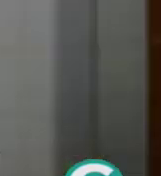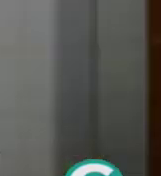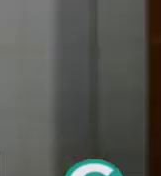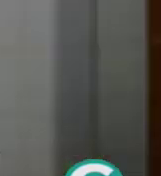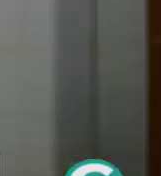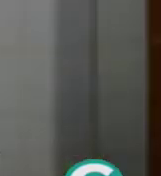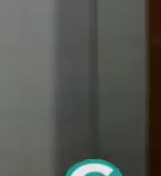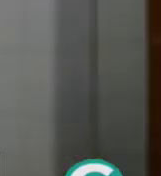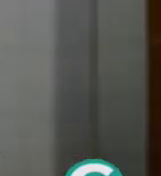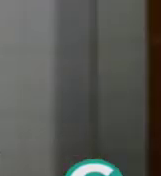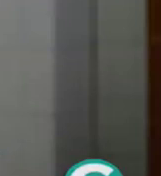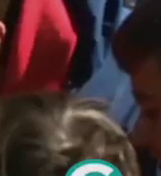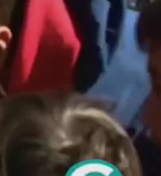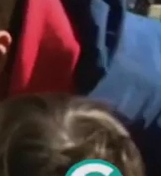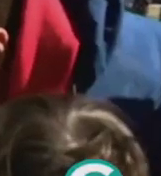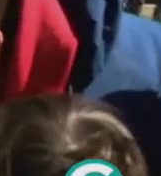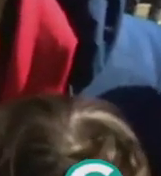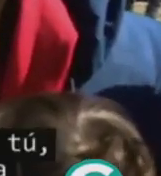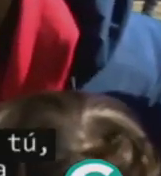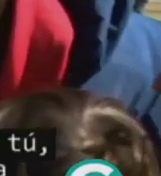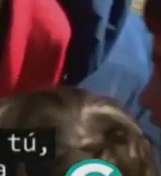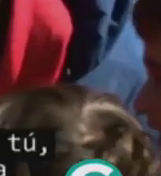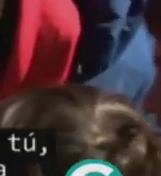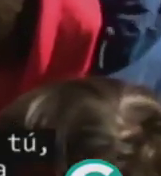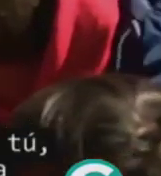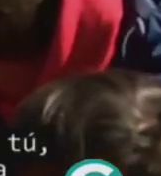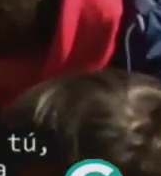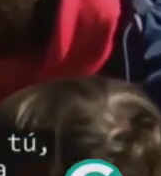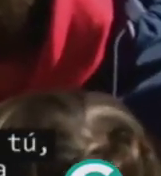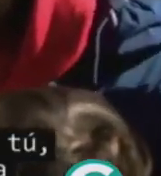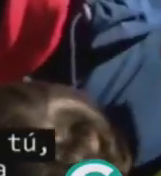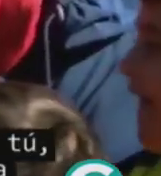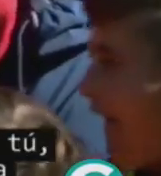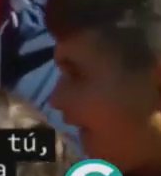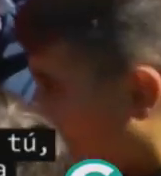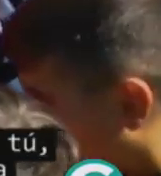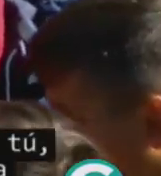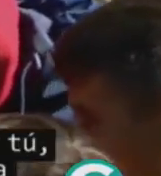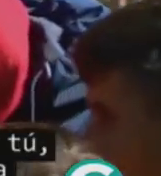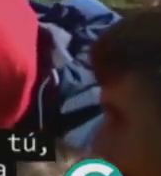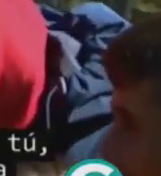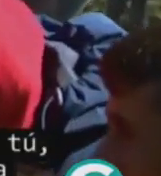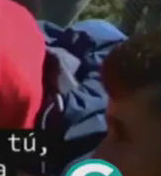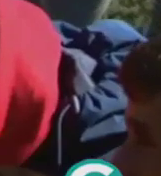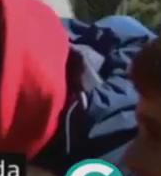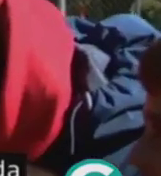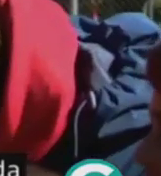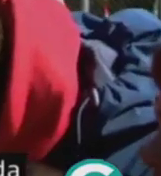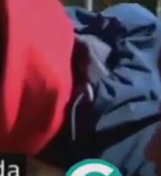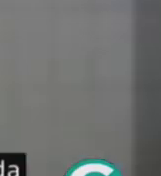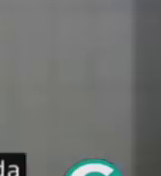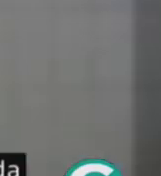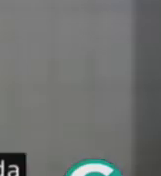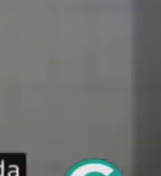A mí me da un poco de vergüenza. Porque lo estamos haciendo muy bien. A ver, Luis, tú vas a cubrir al número cinco, ¿vale? Y Nacho, tú te vas a mover por la banda. El